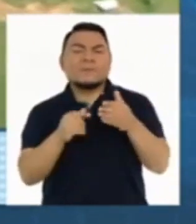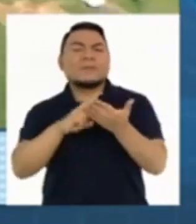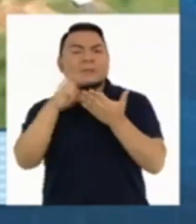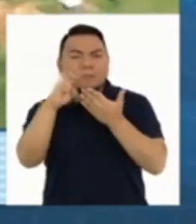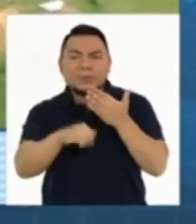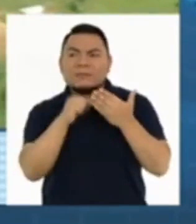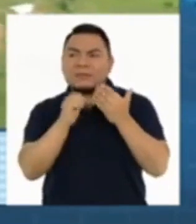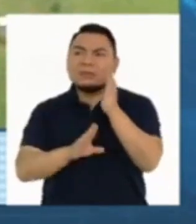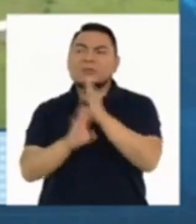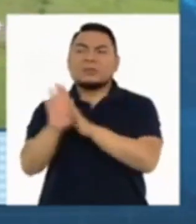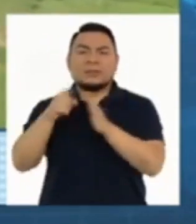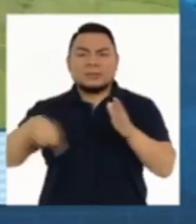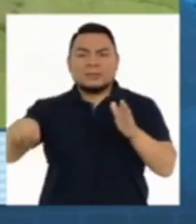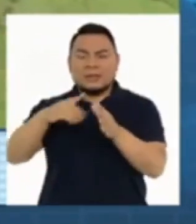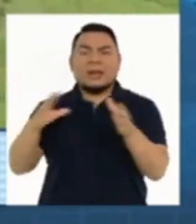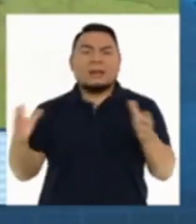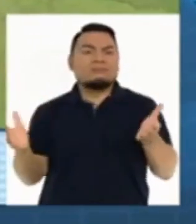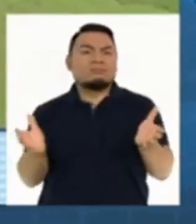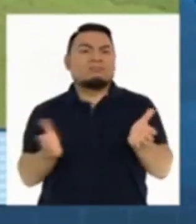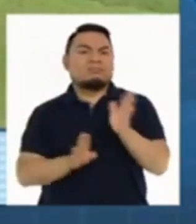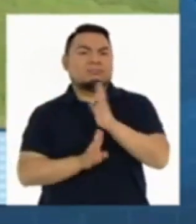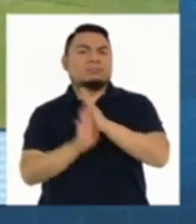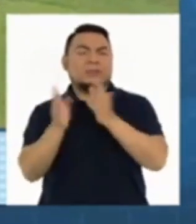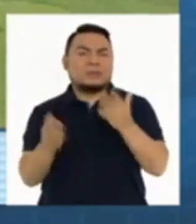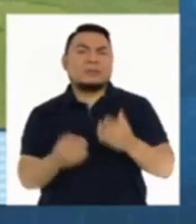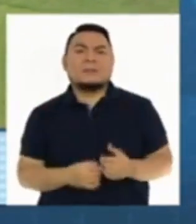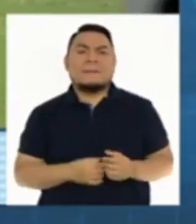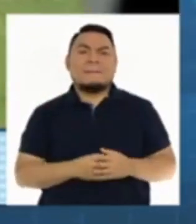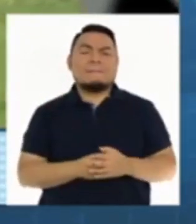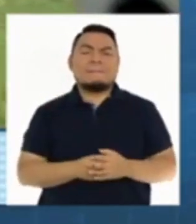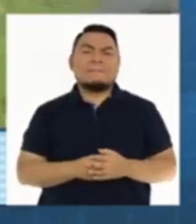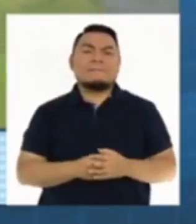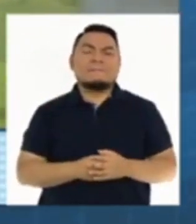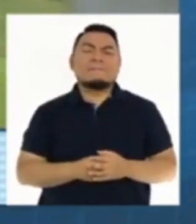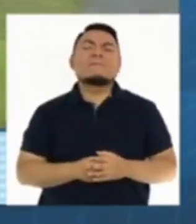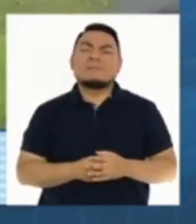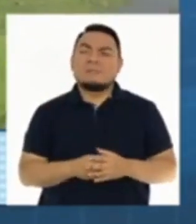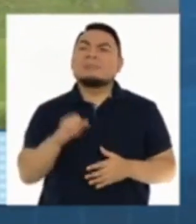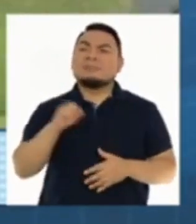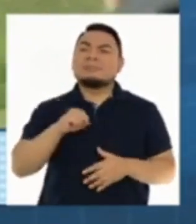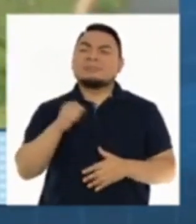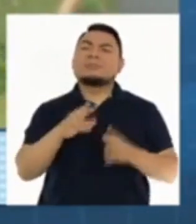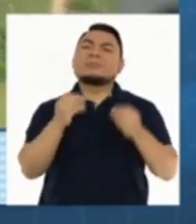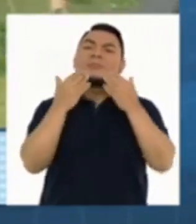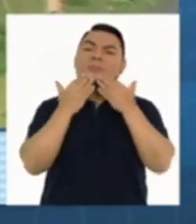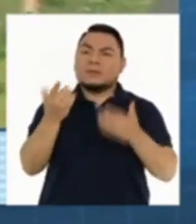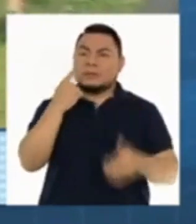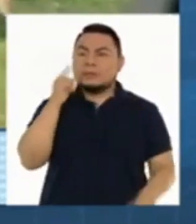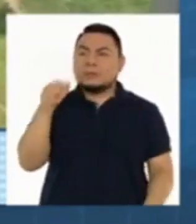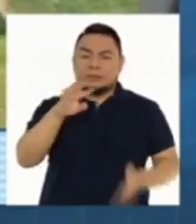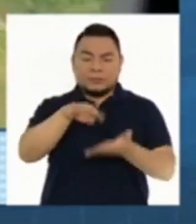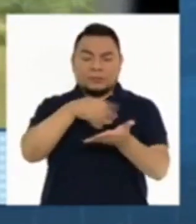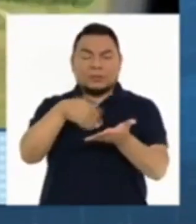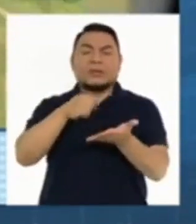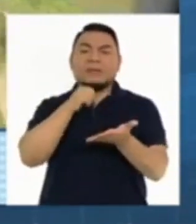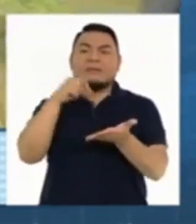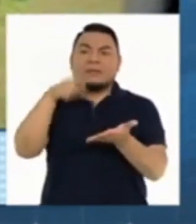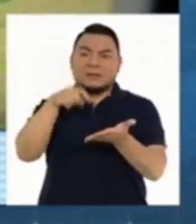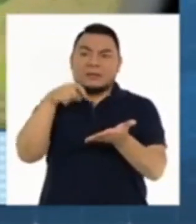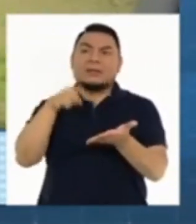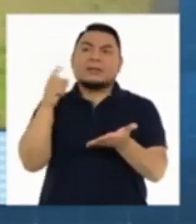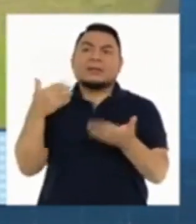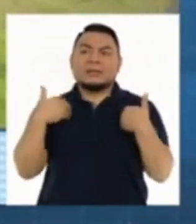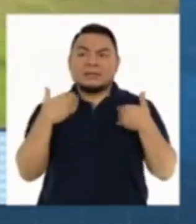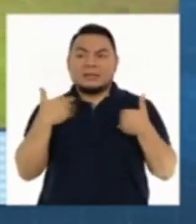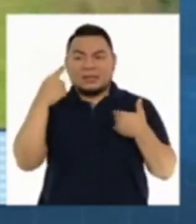proyectos productivos que en esa zona realmente se puede hacer. Así es, así es. Muchísimas gracias. una agenda pendiente que